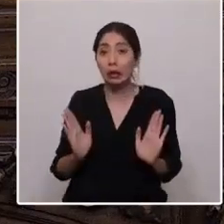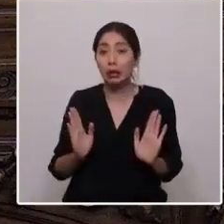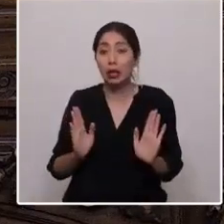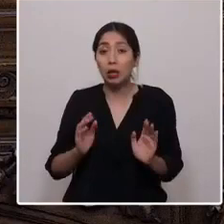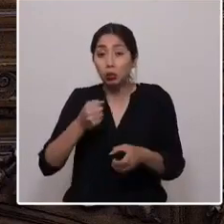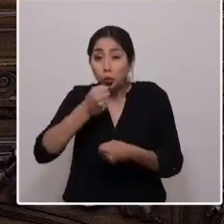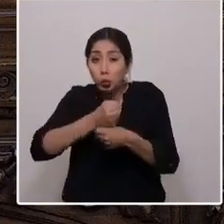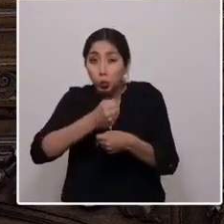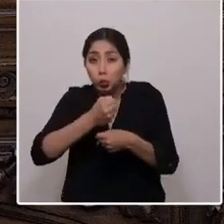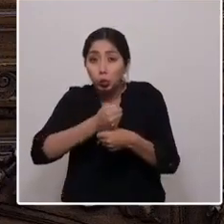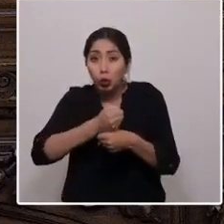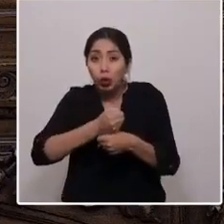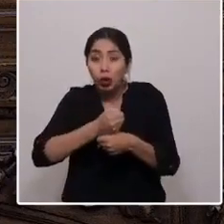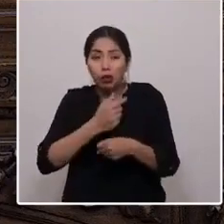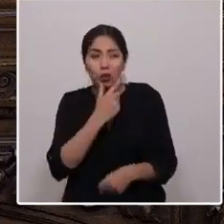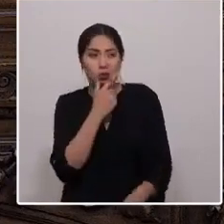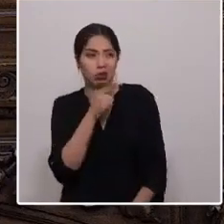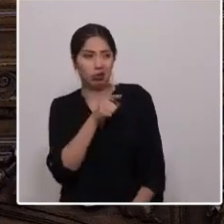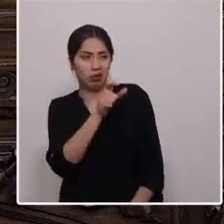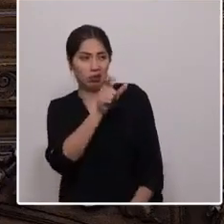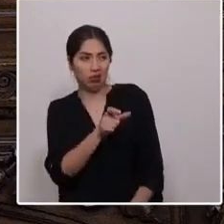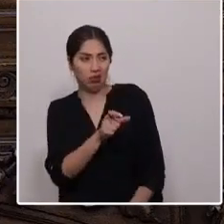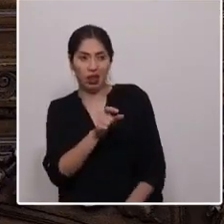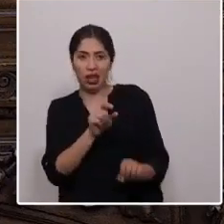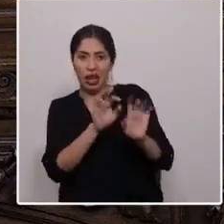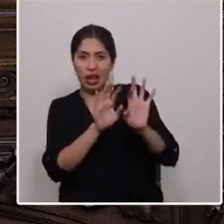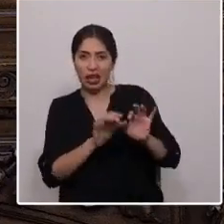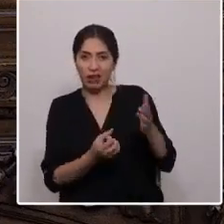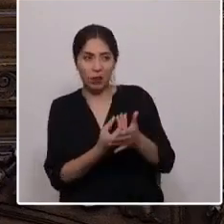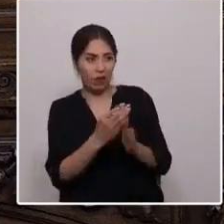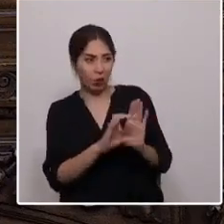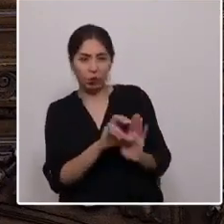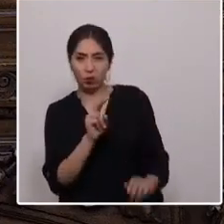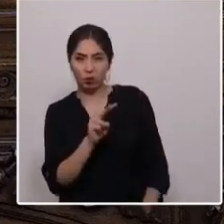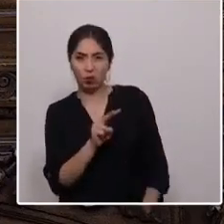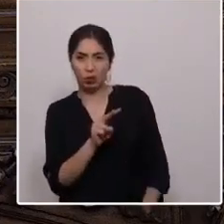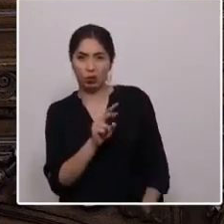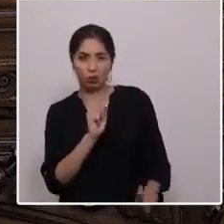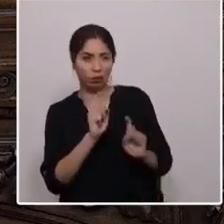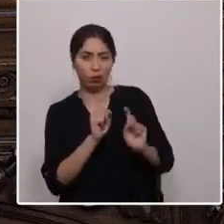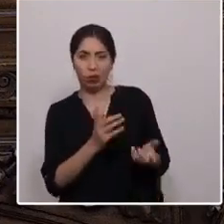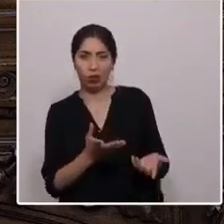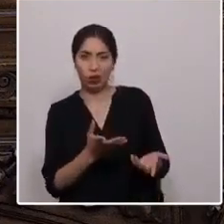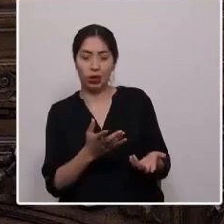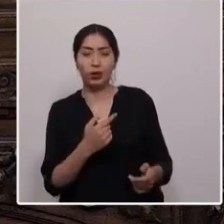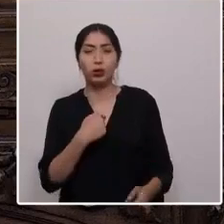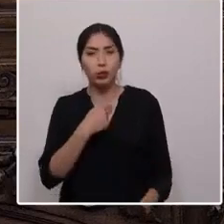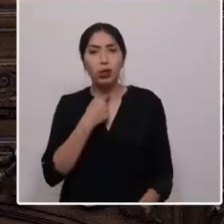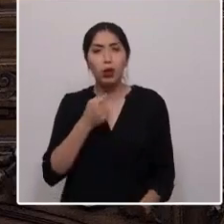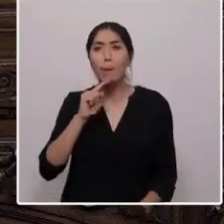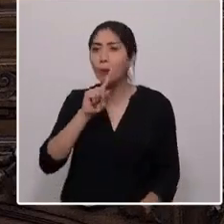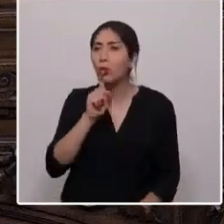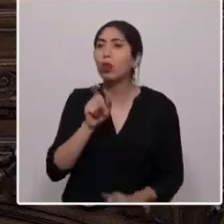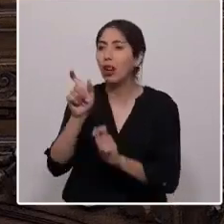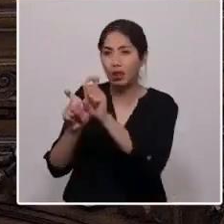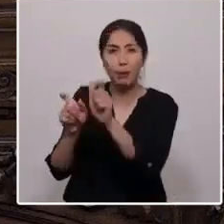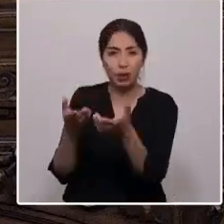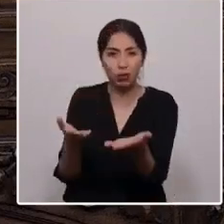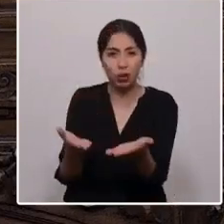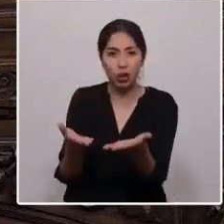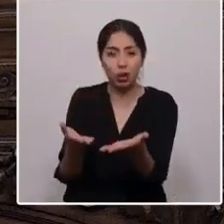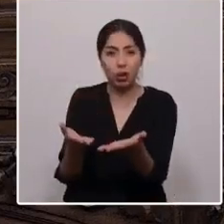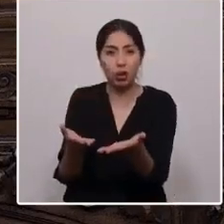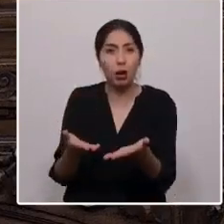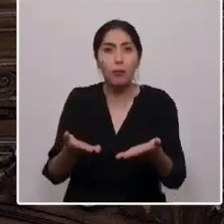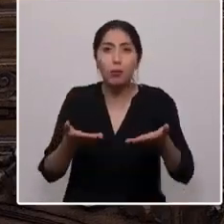escriban una nueva constitución. Quisiera preguntarles a esas personas, ¿no es por eso que votamos para